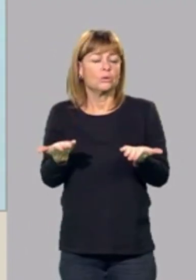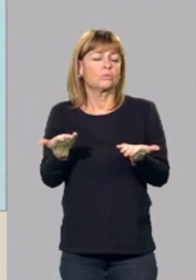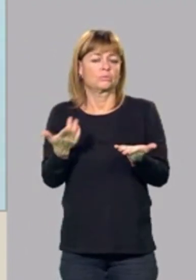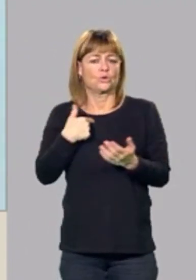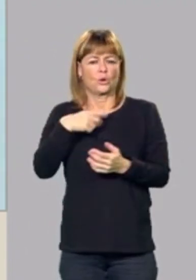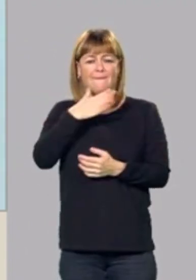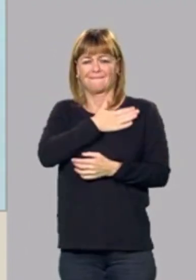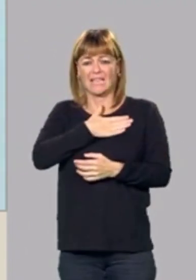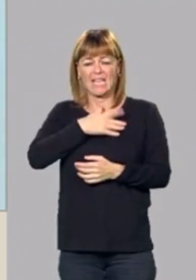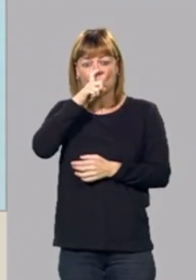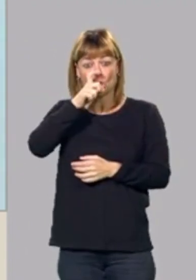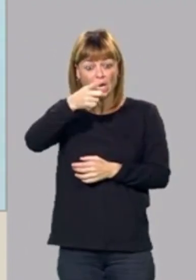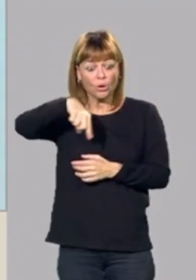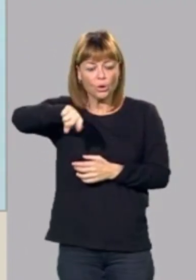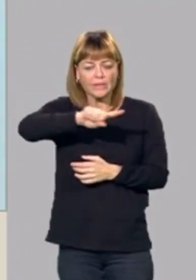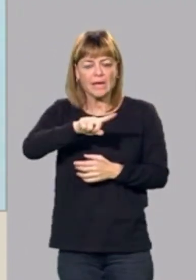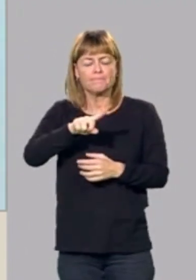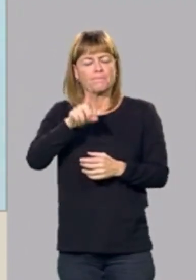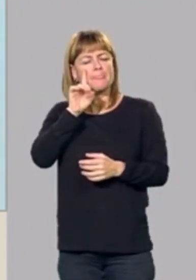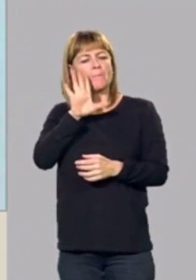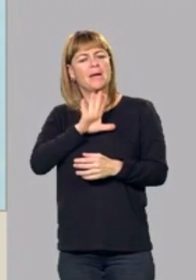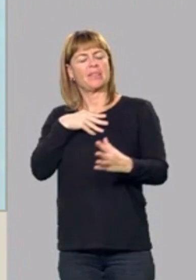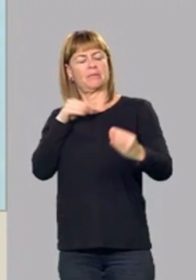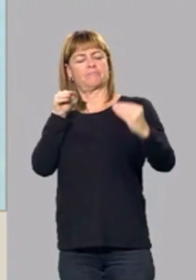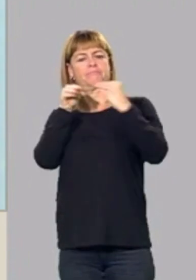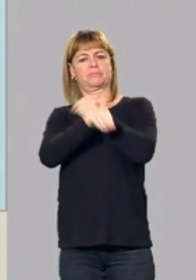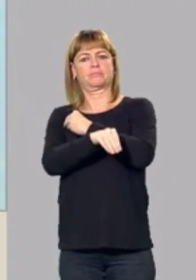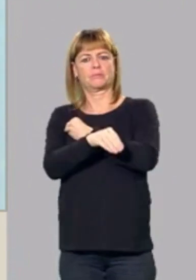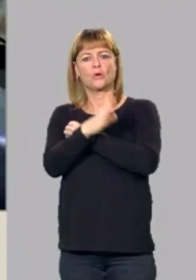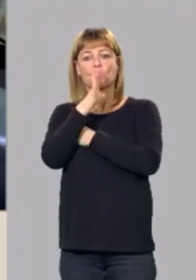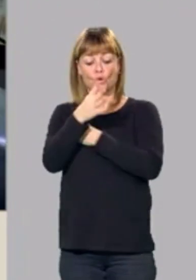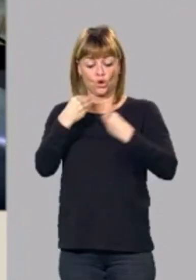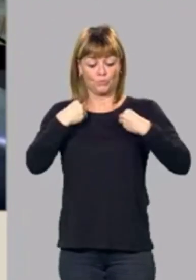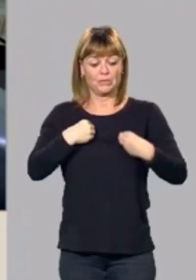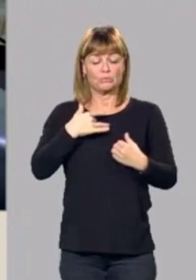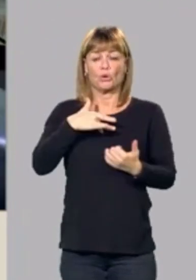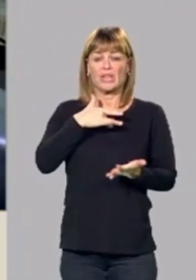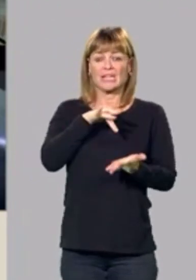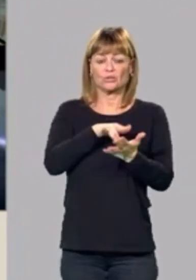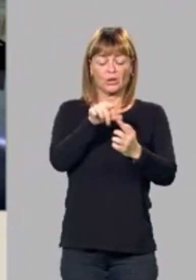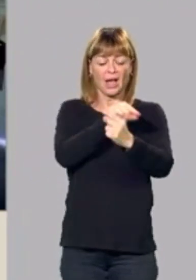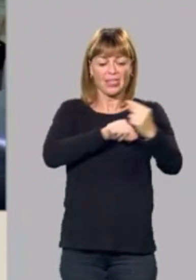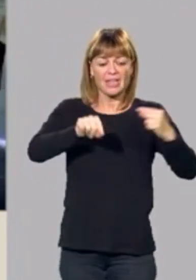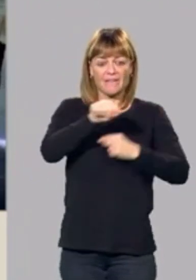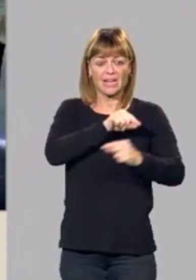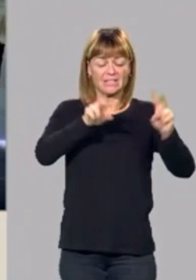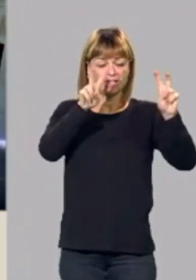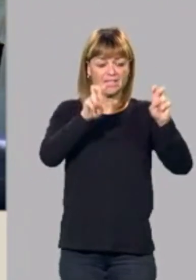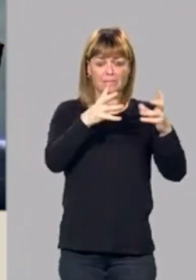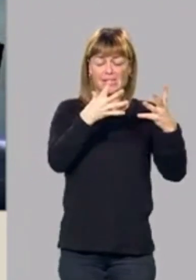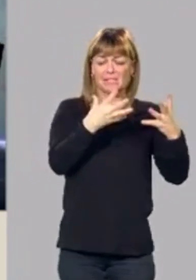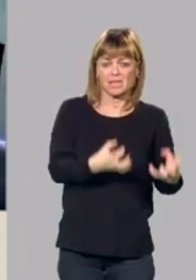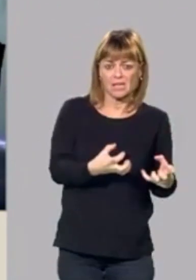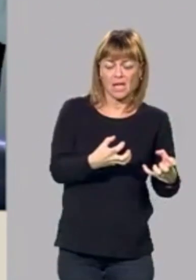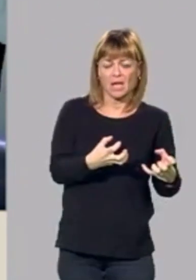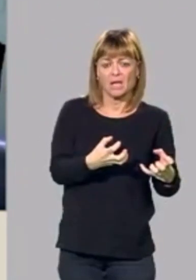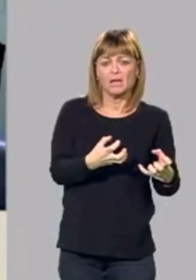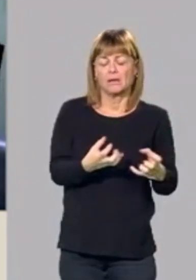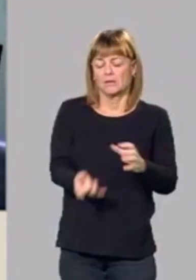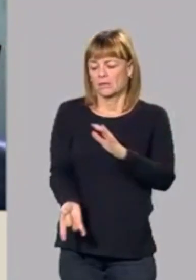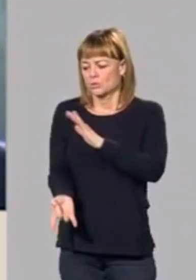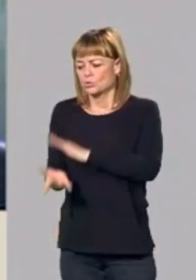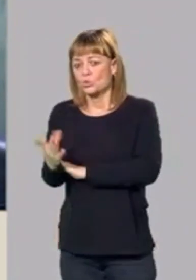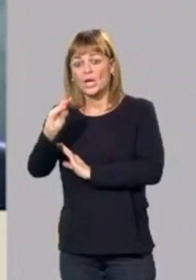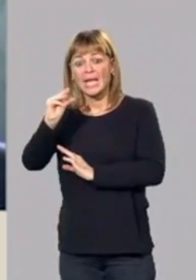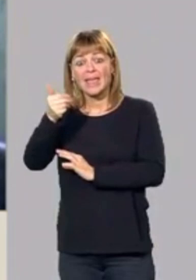parece una contradicción. El mismo día que debatíamos sobre la sequía en las Cortes nos encontrábamos con una dana.